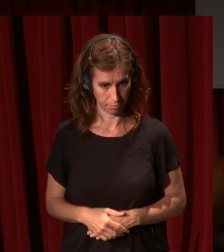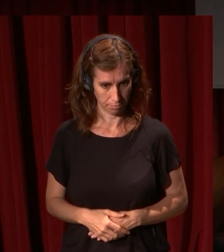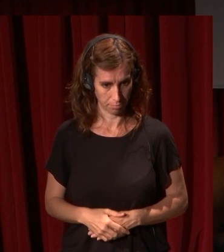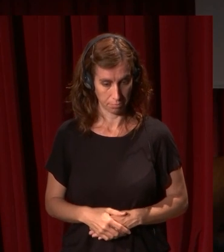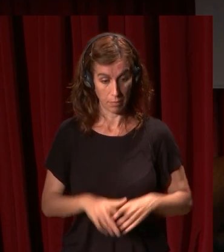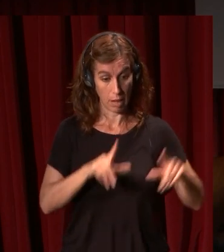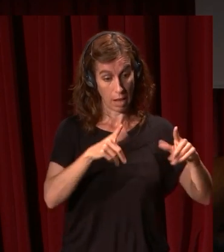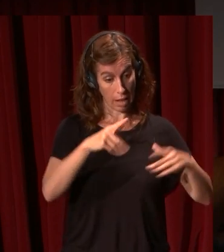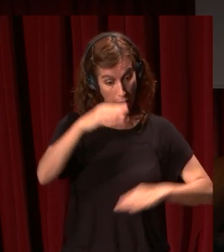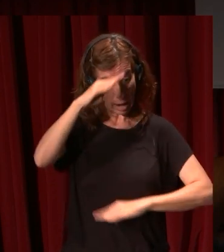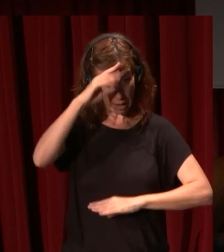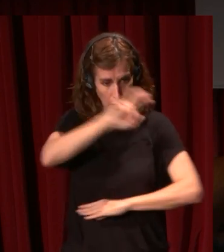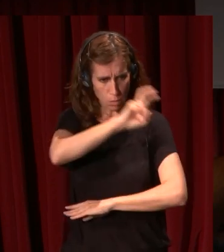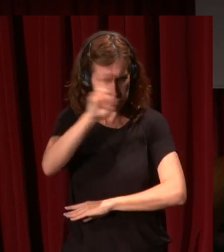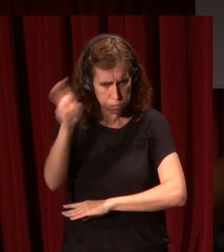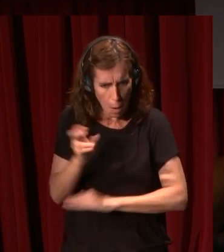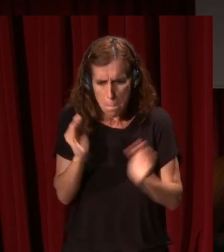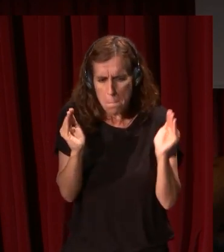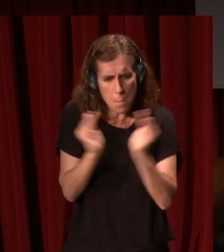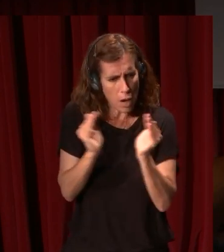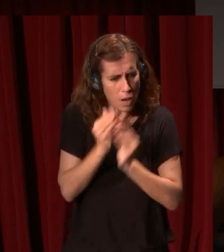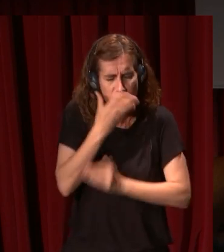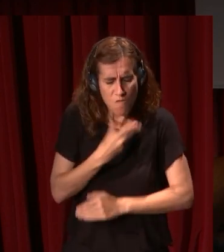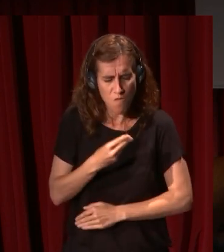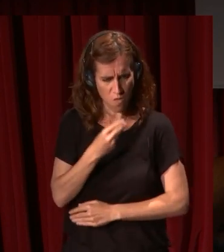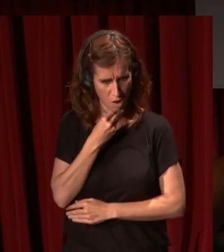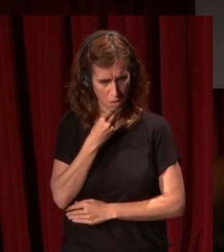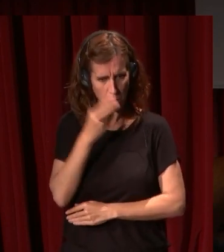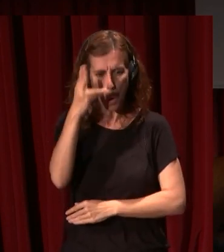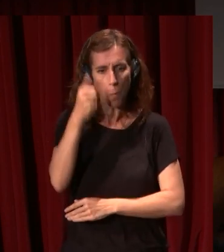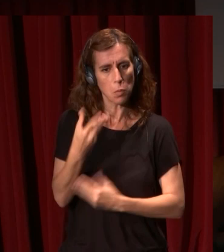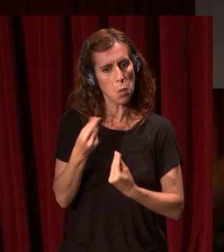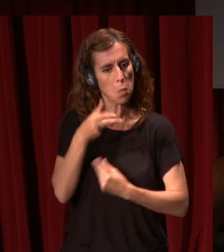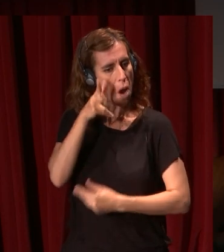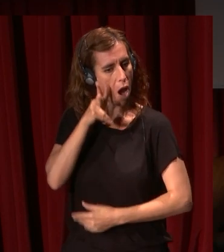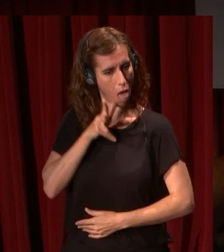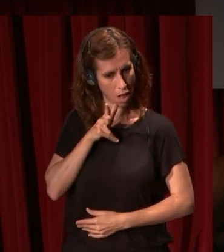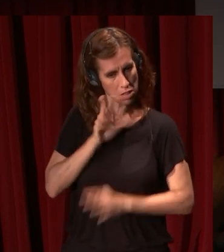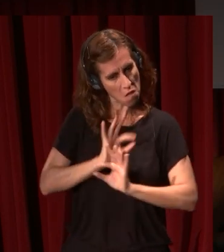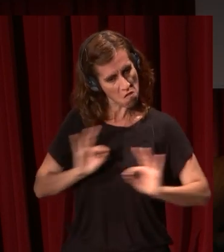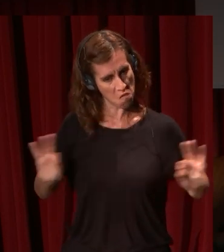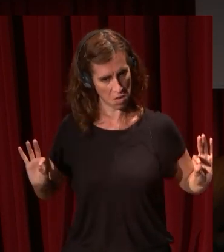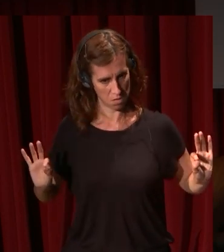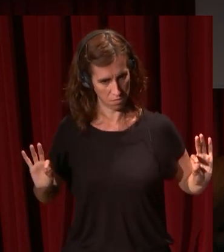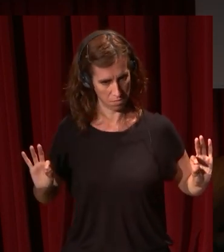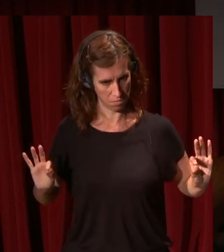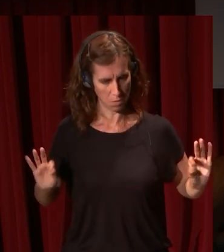retratos de Terborg como este muy pequeños muy bonitos es un pintor muy elegante muy fino muy velazqueños es posible que estuviese en